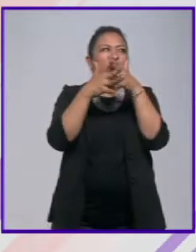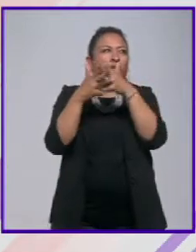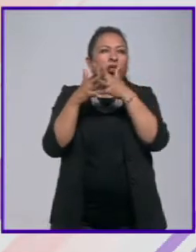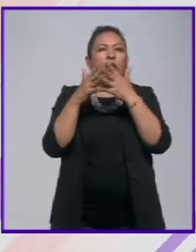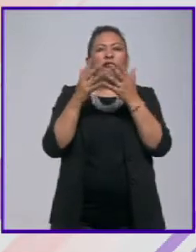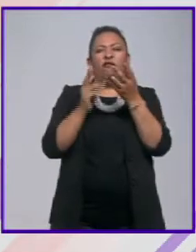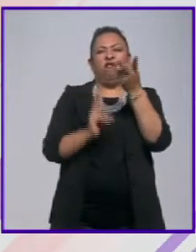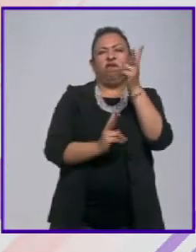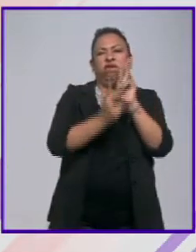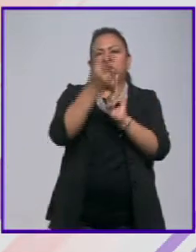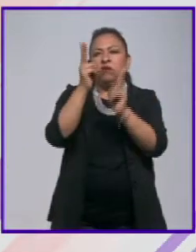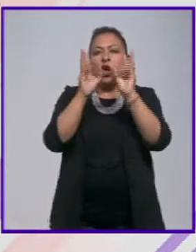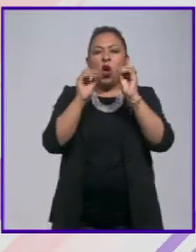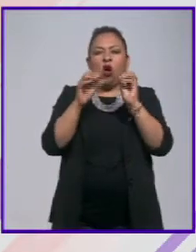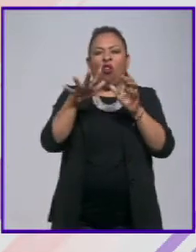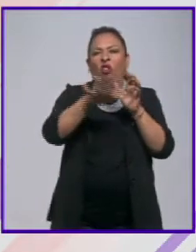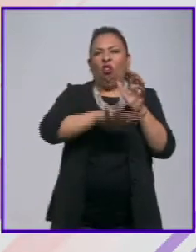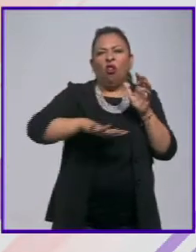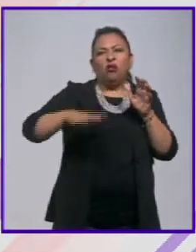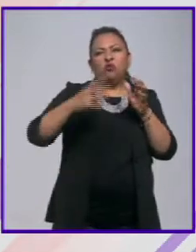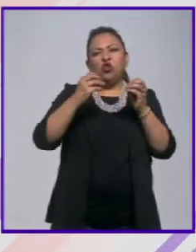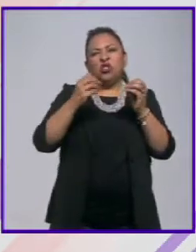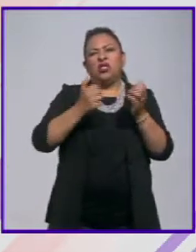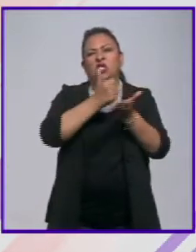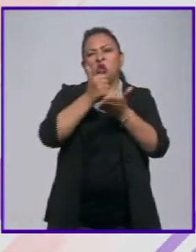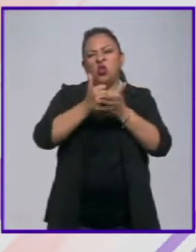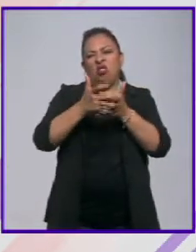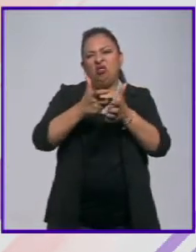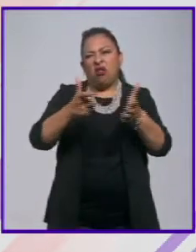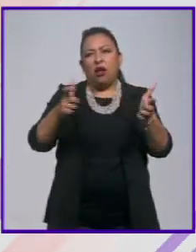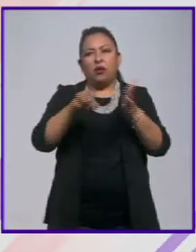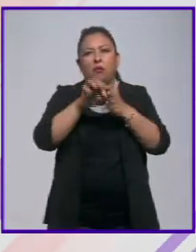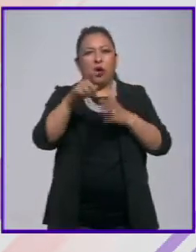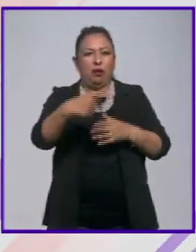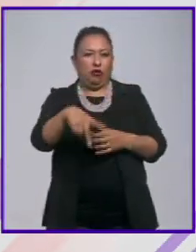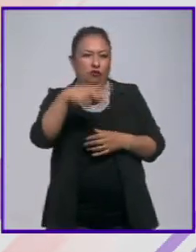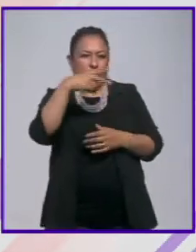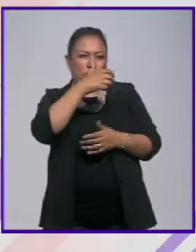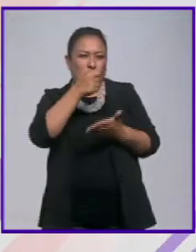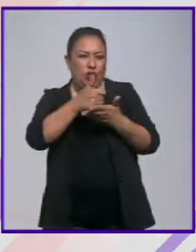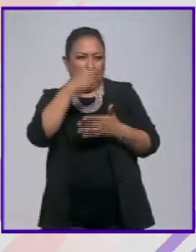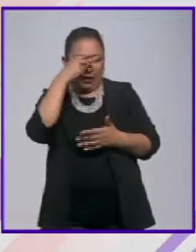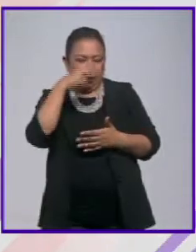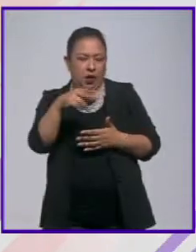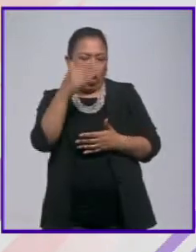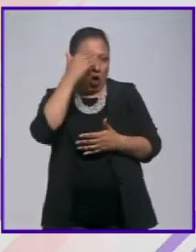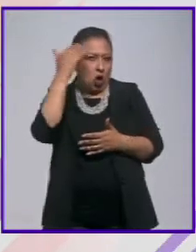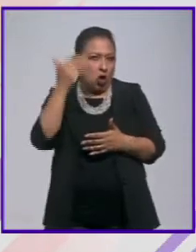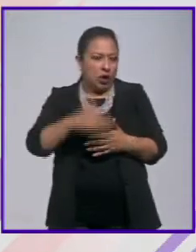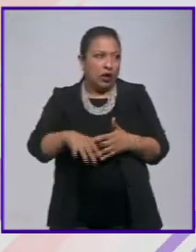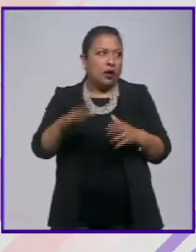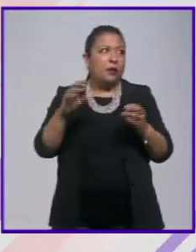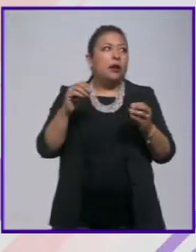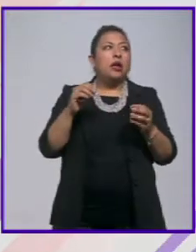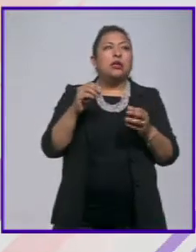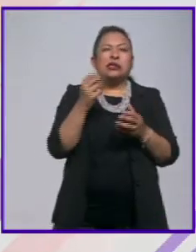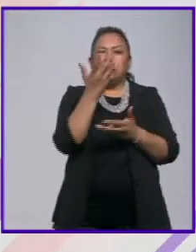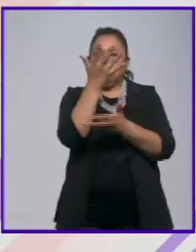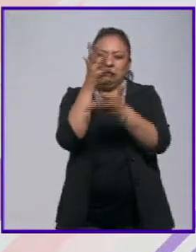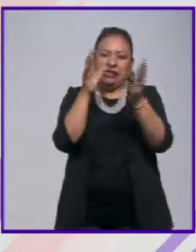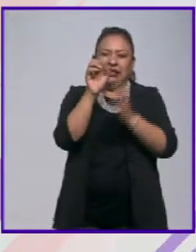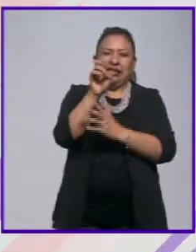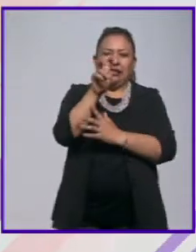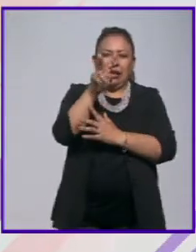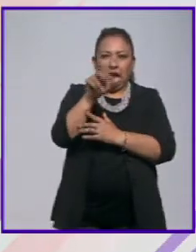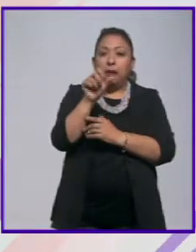vegetal y la selva urbana de las ciudades terribles como esta que tenemos y la selva vegetal ¿no? que